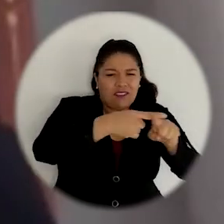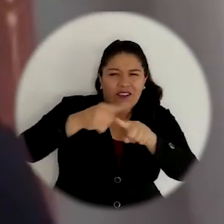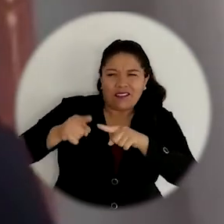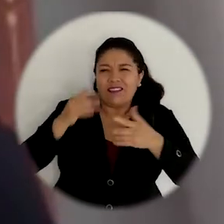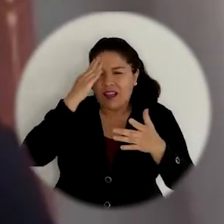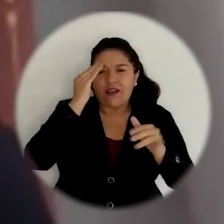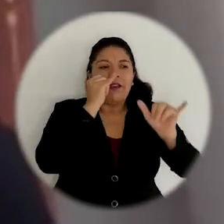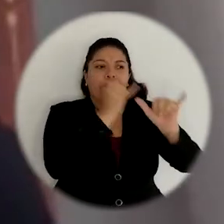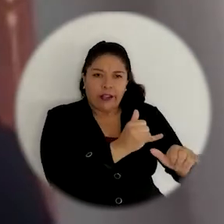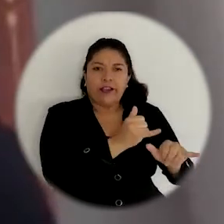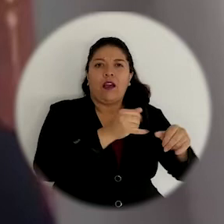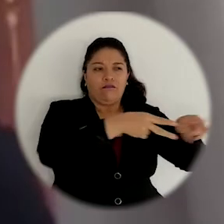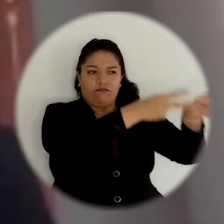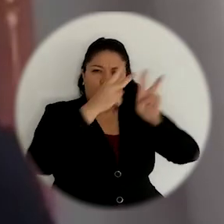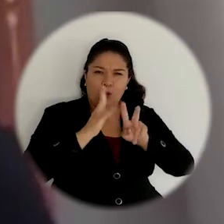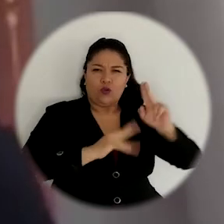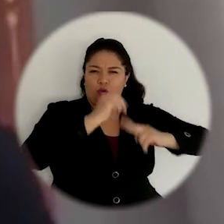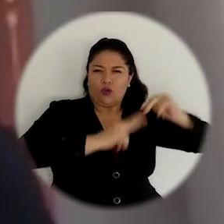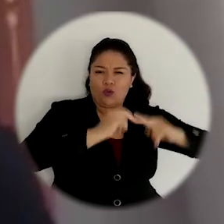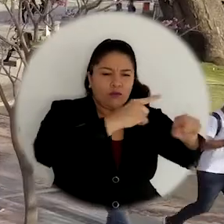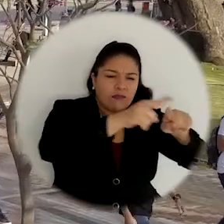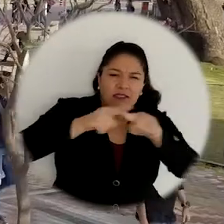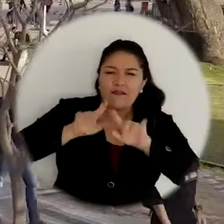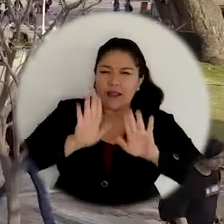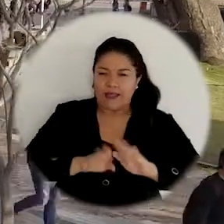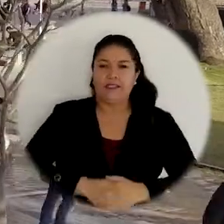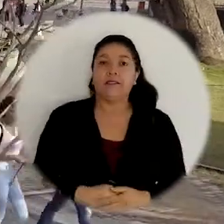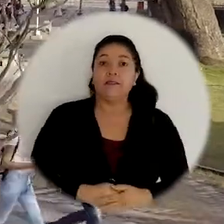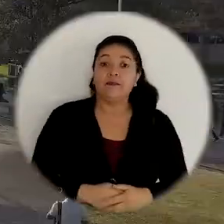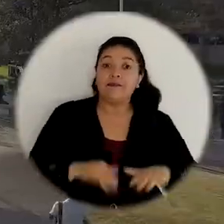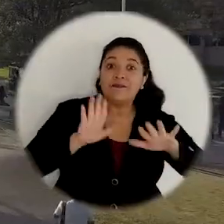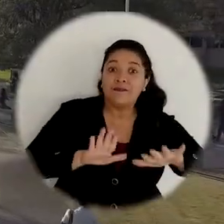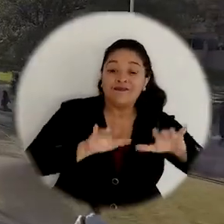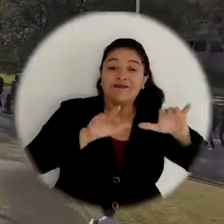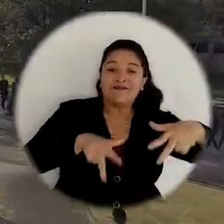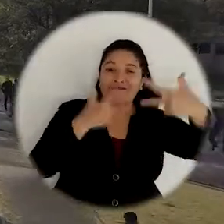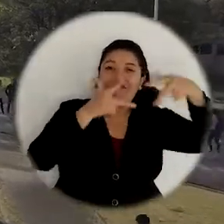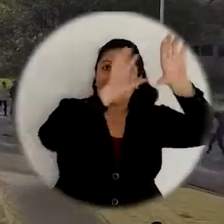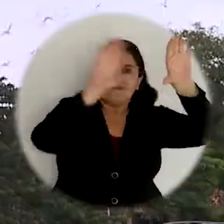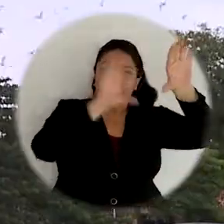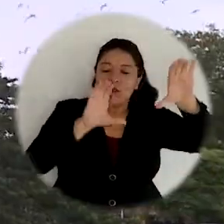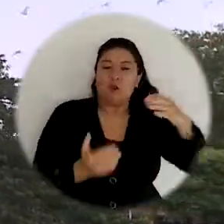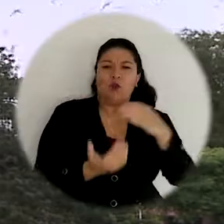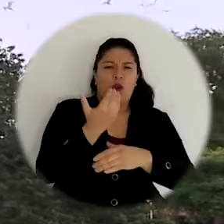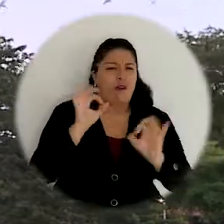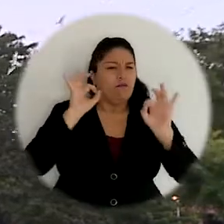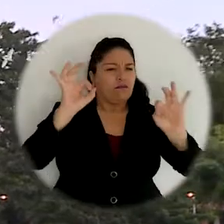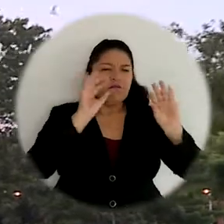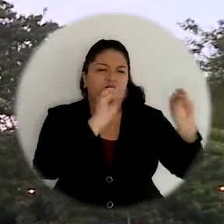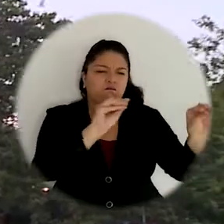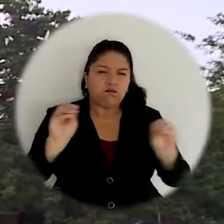profesiones como la ingeniería civil y otras profesiones afínas. Estos espacios académicos siembran formación de calidad y nuevos